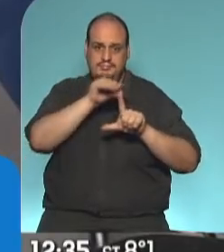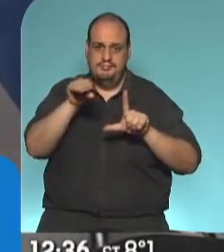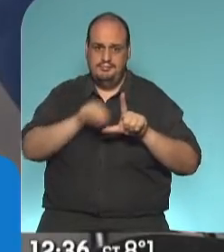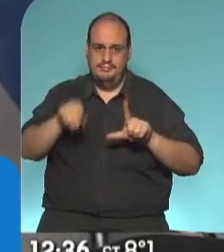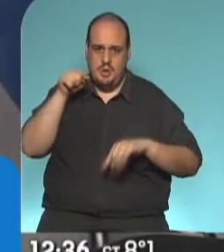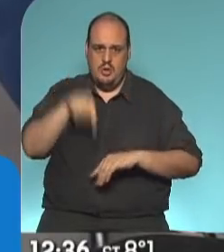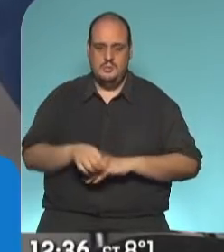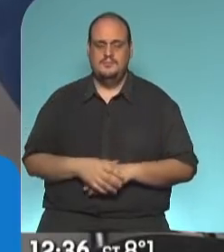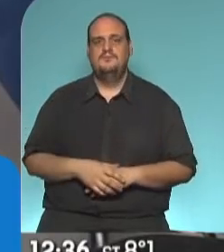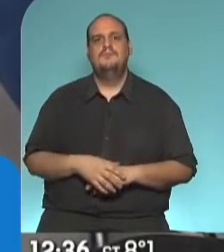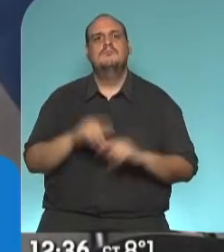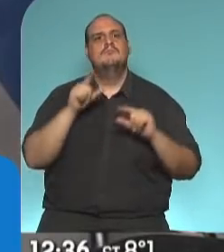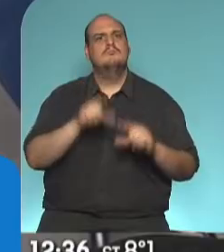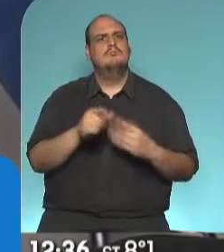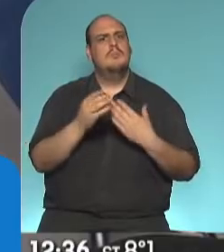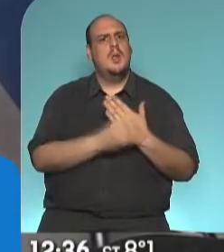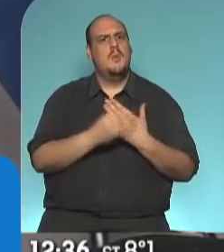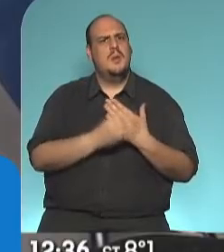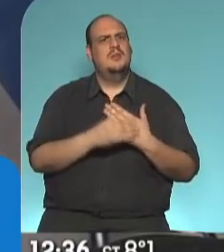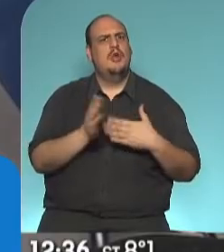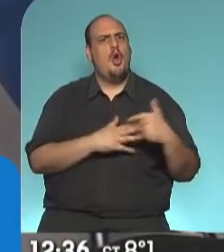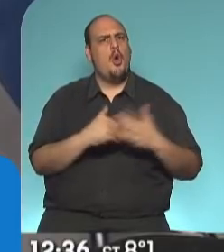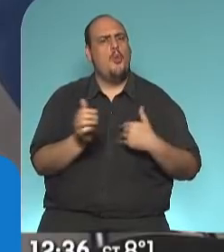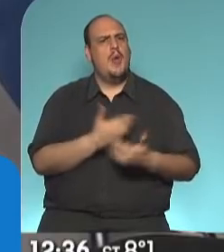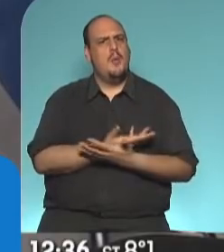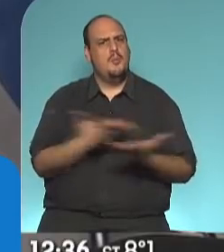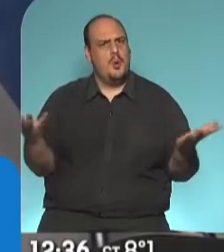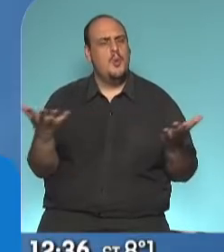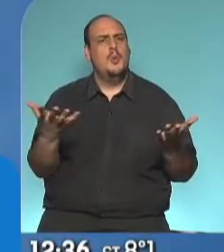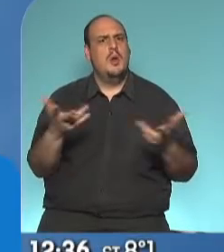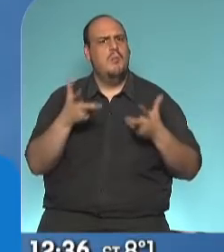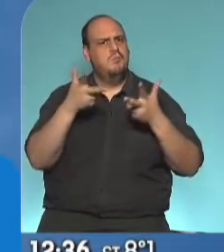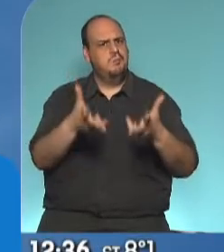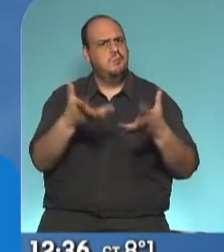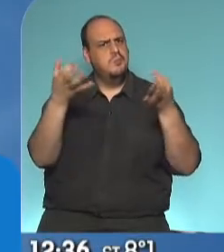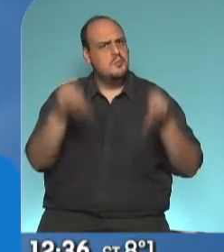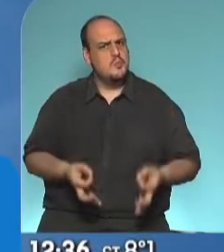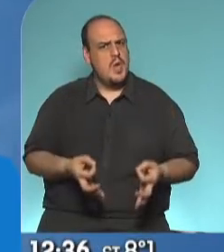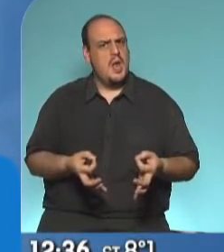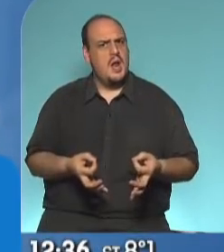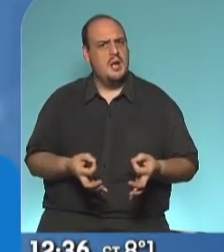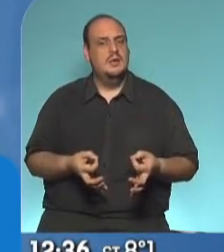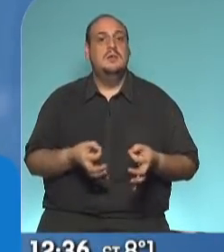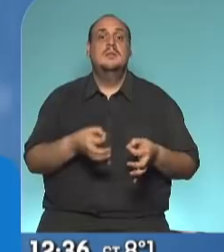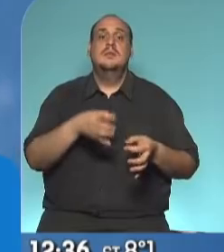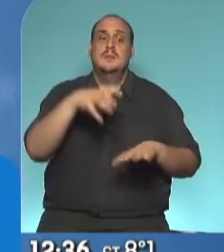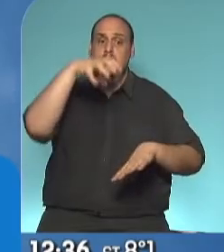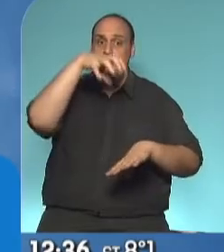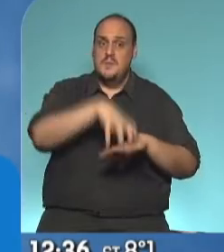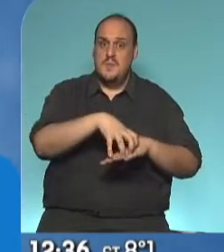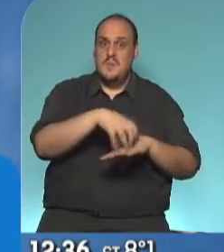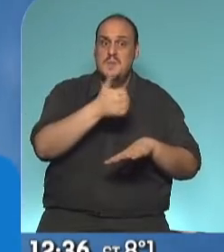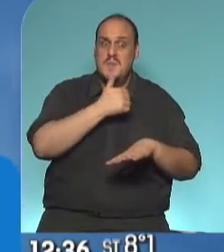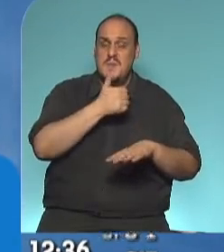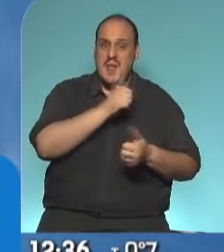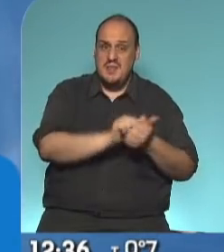Señalaba muy bien el Ministro de Obras Públicas la importancia que tiene la planta depuradora y las